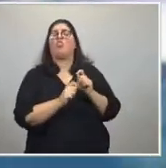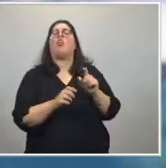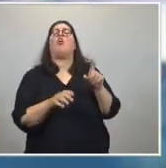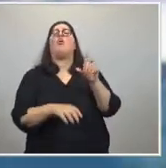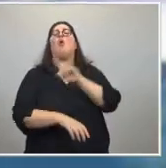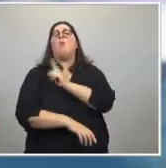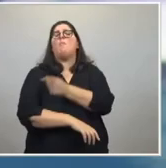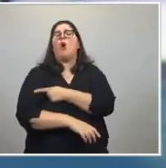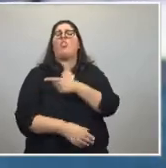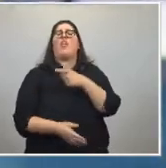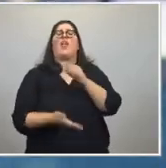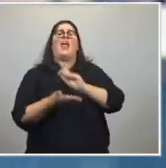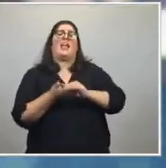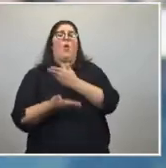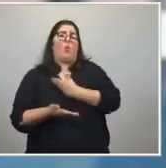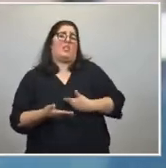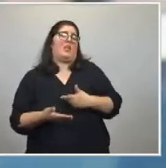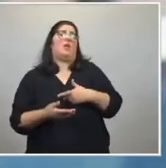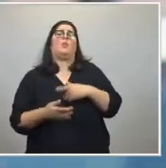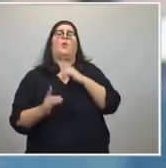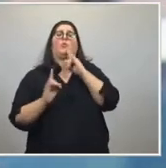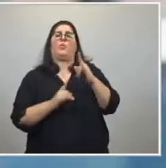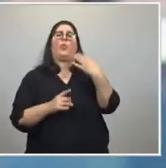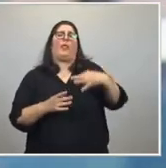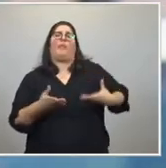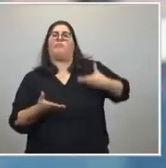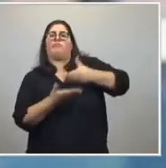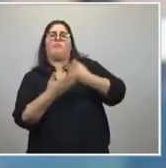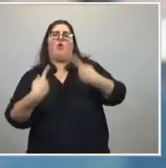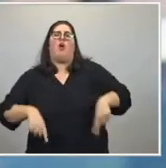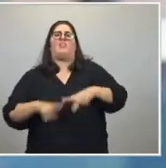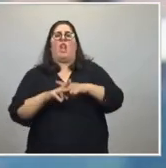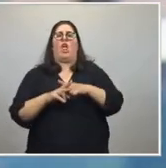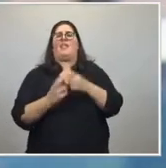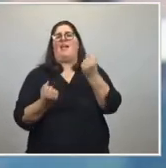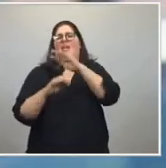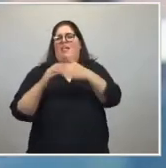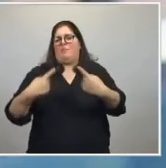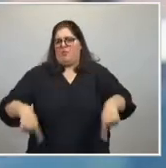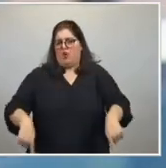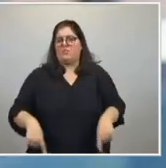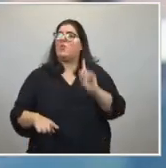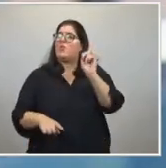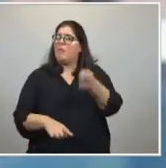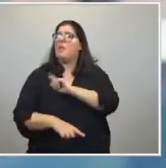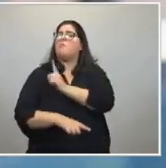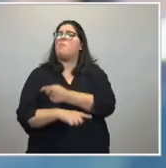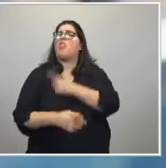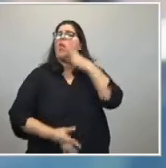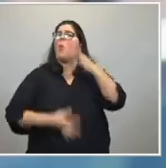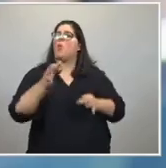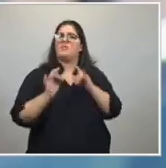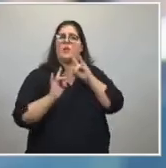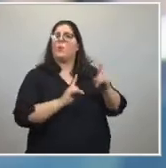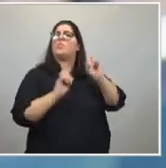ejecutivo poniendo tecnología y equipo, pero también del poder judicial